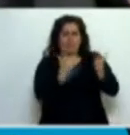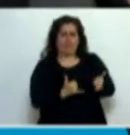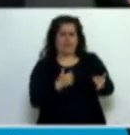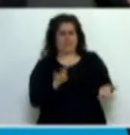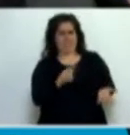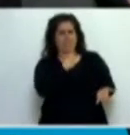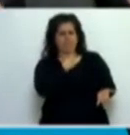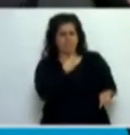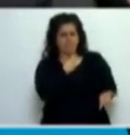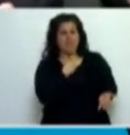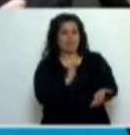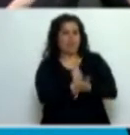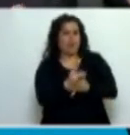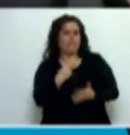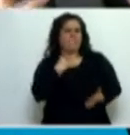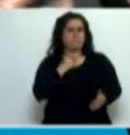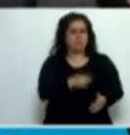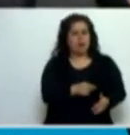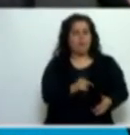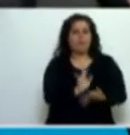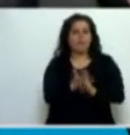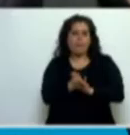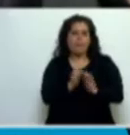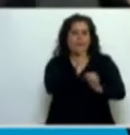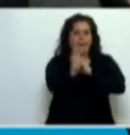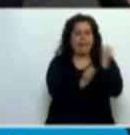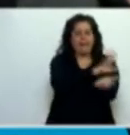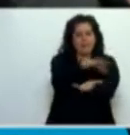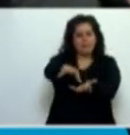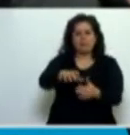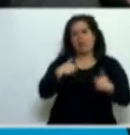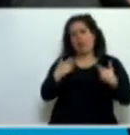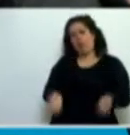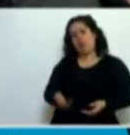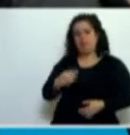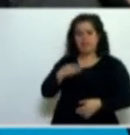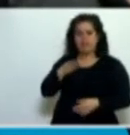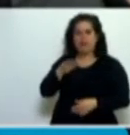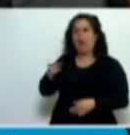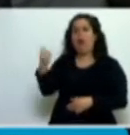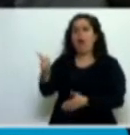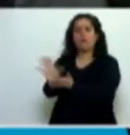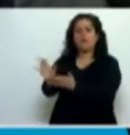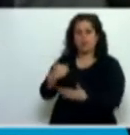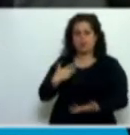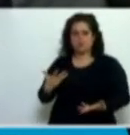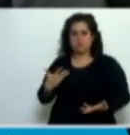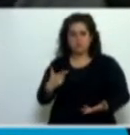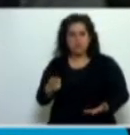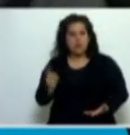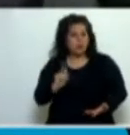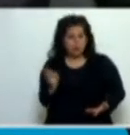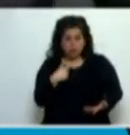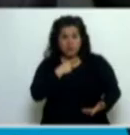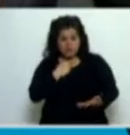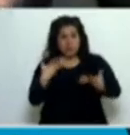pero también esas personas son víctimas del abuso de estas agencias extrajudiciales. Por lo tanto, si queremos defenderlas, tenemos que